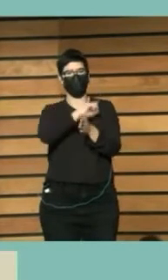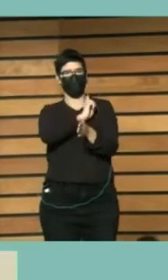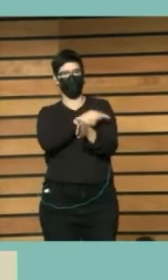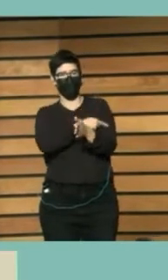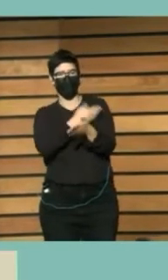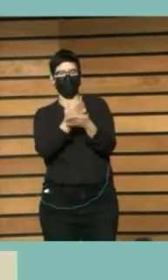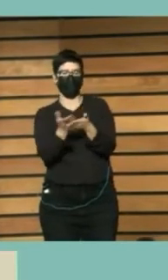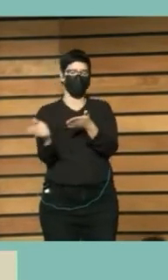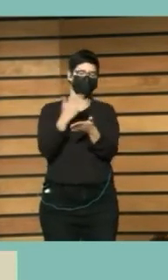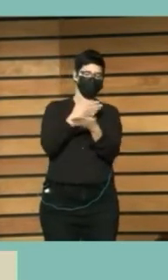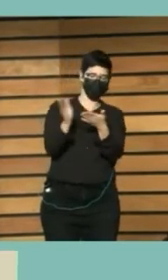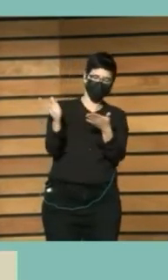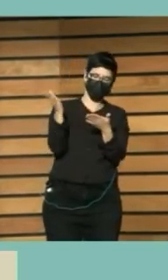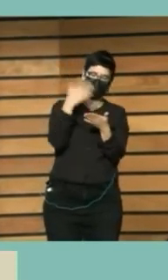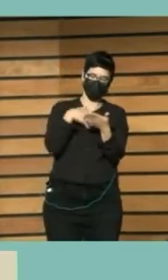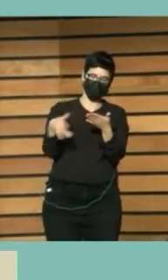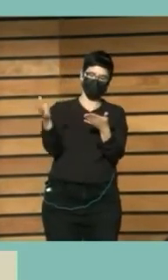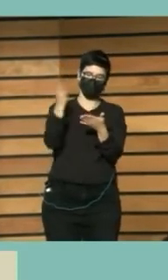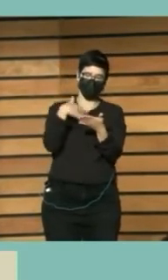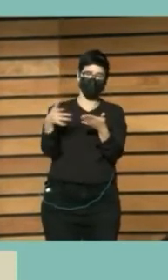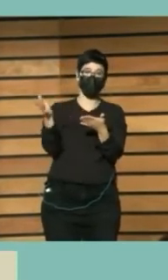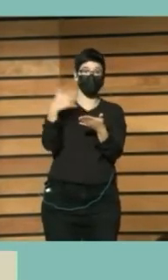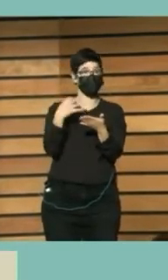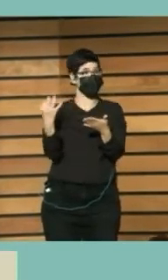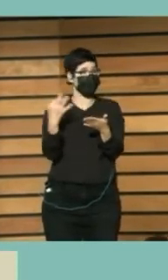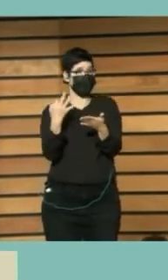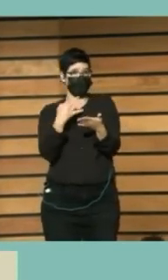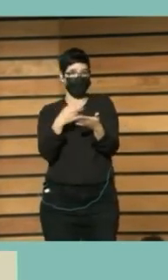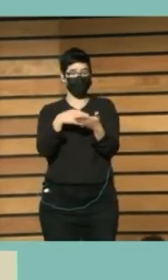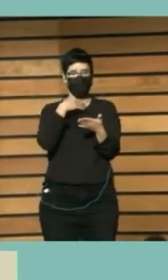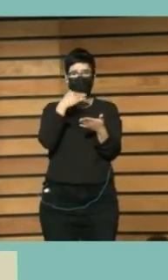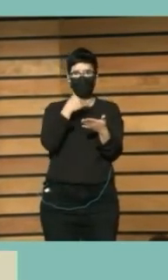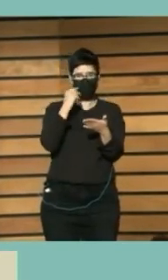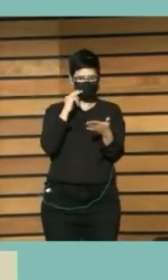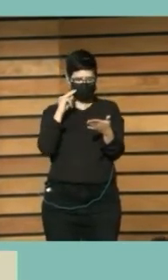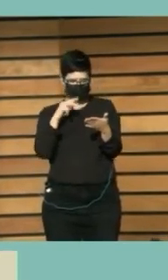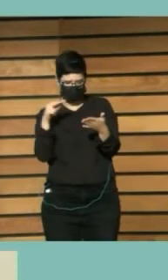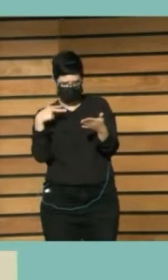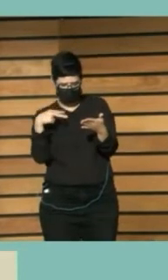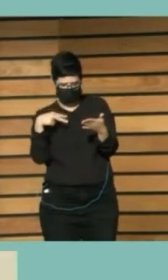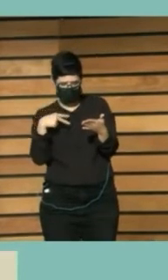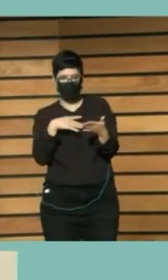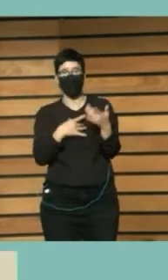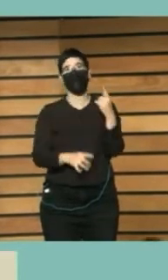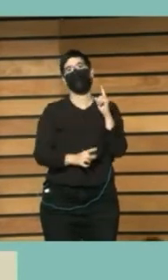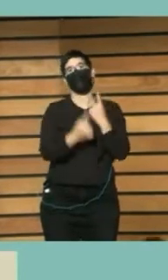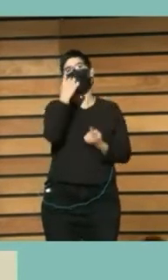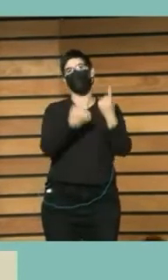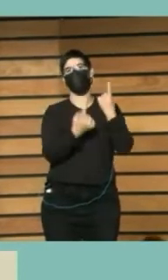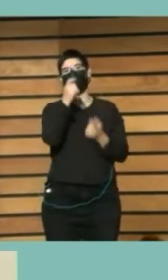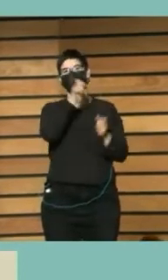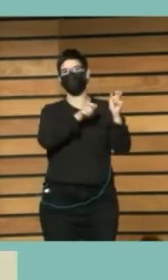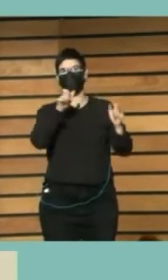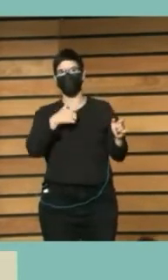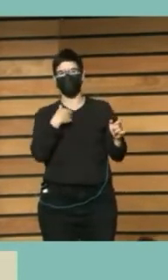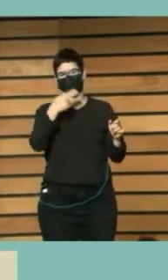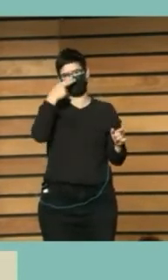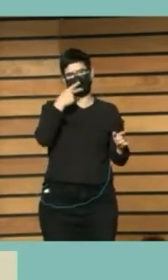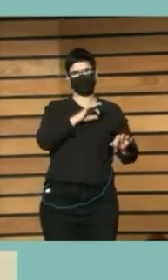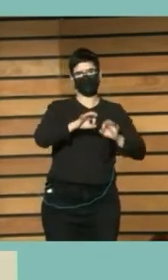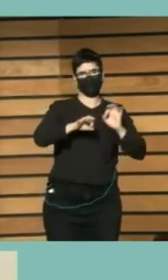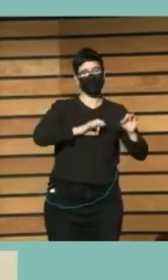Tenemos que Pasar Una serie De páginas Hay personas Que están interesadas En el teatro Otros en la economía